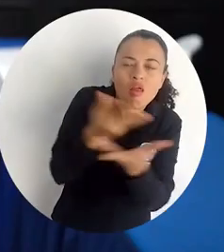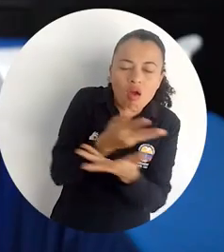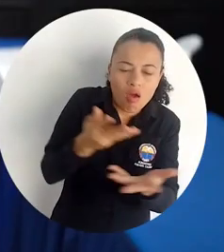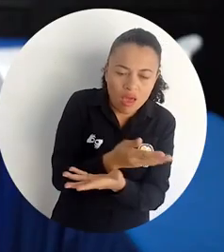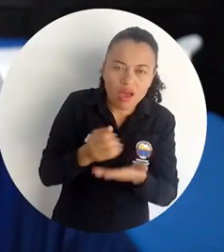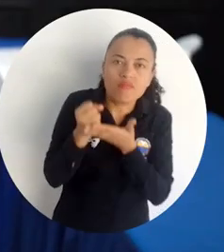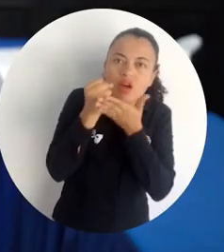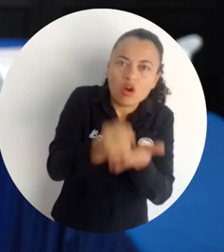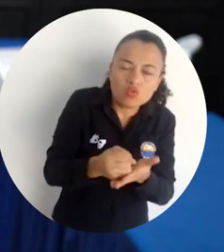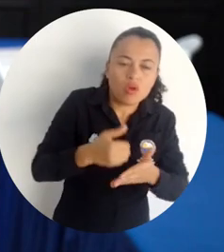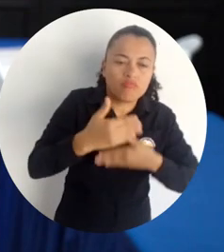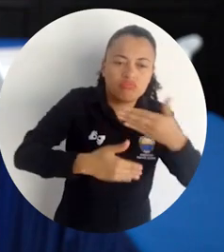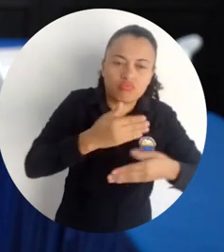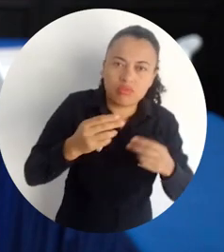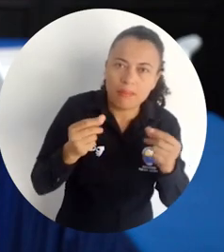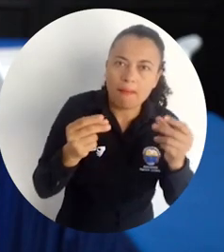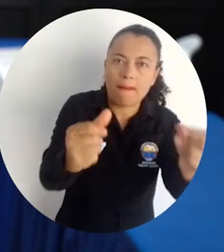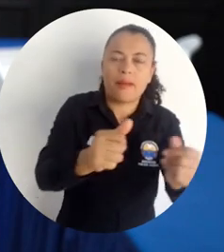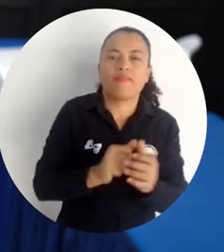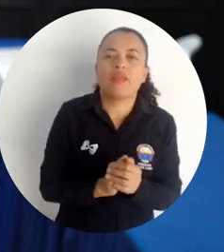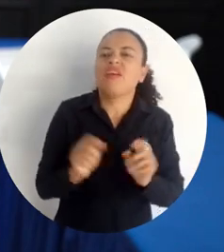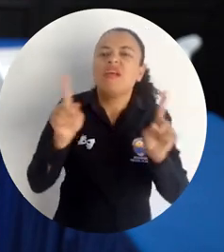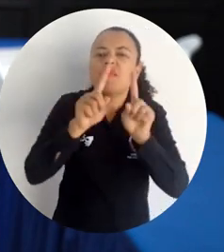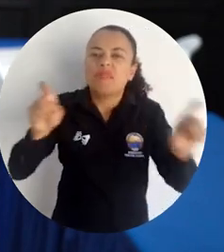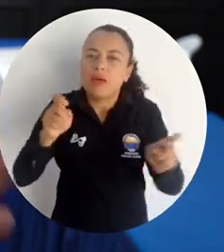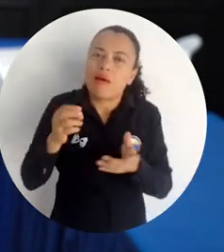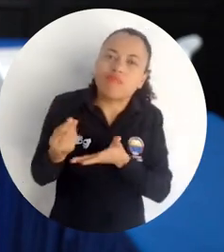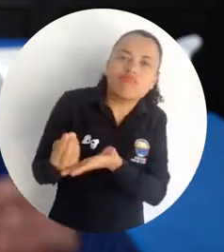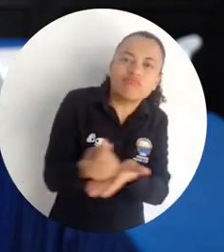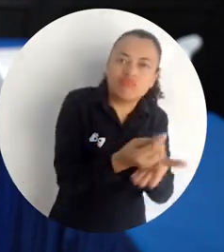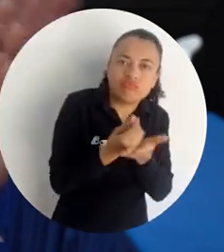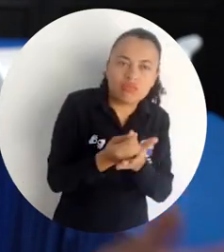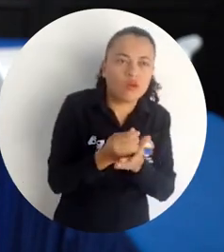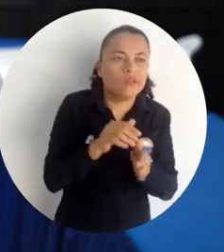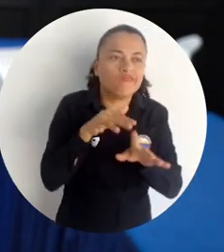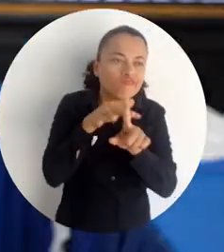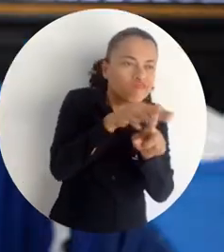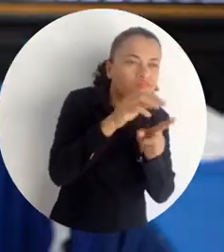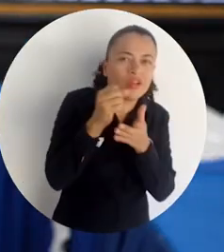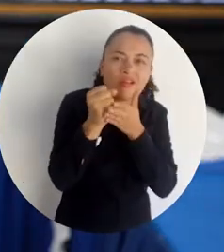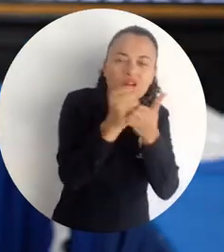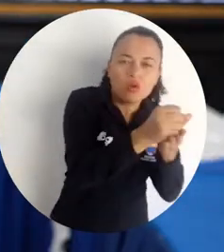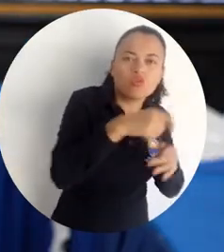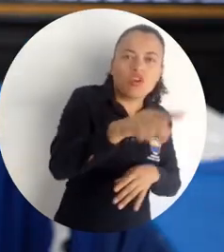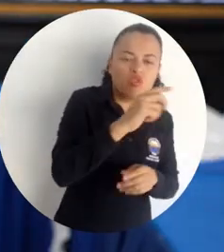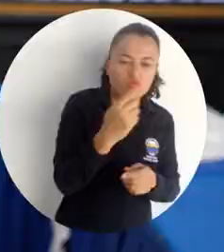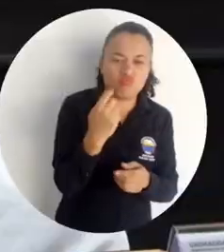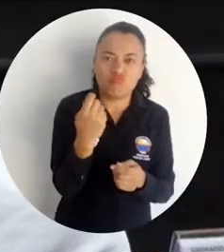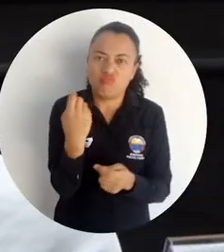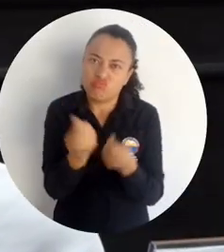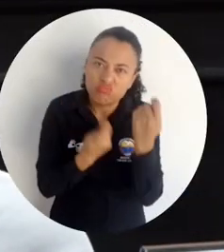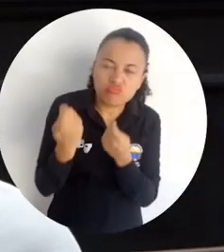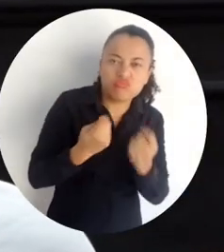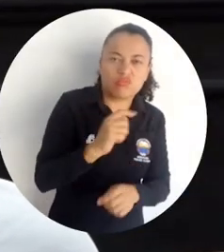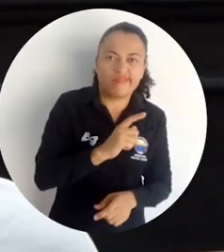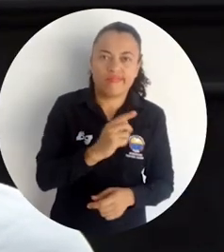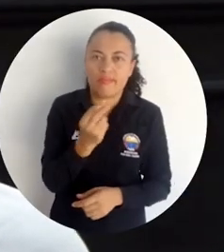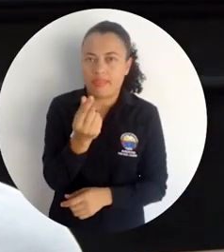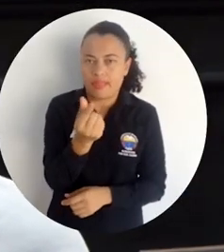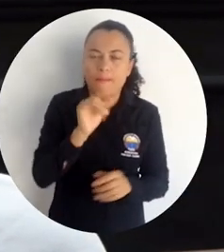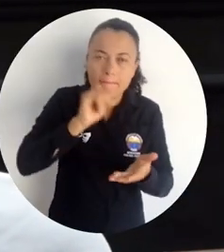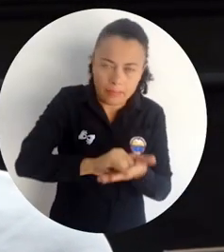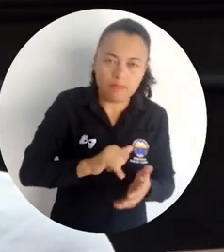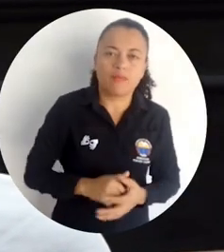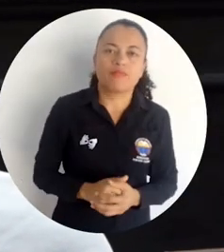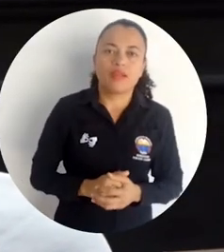avanzar en algunos temas, como el tema del manejo de lo económico, formando liderazgos en temas de negocios. Los